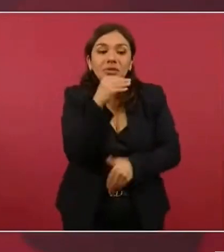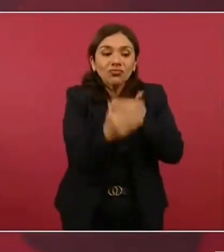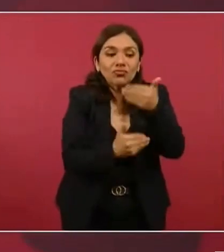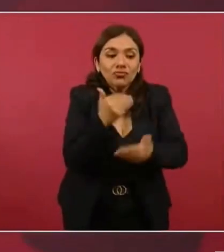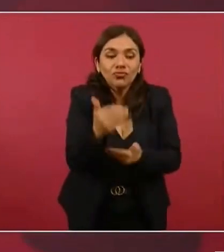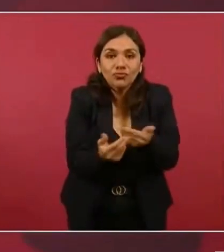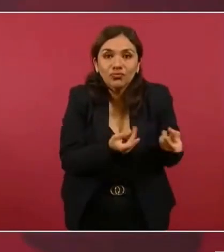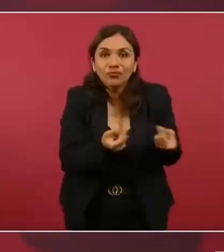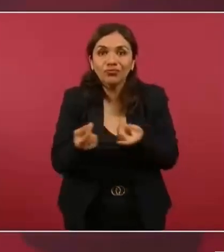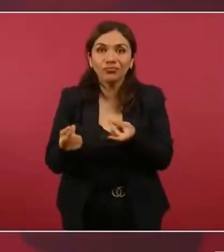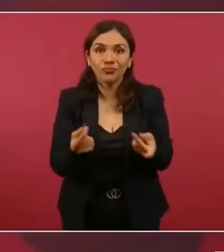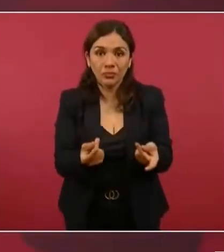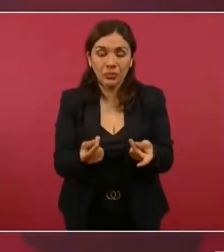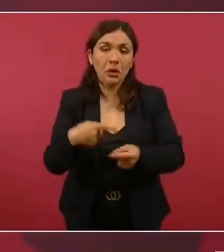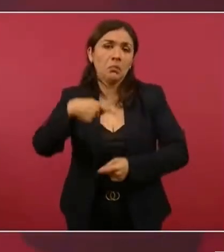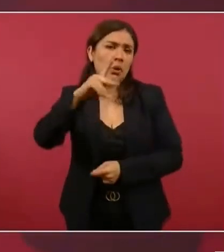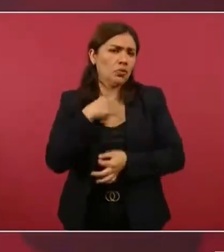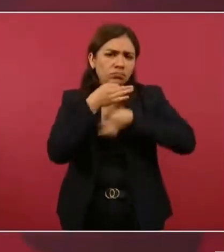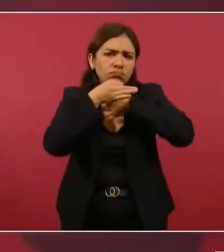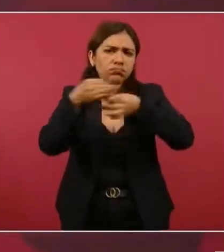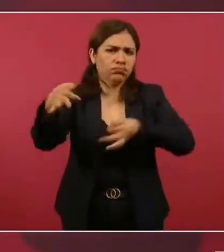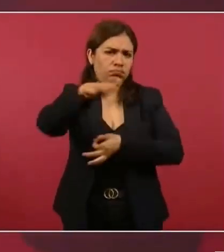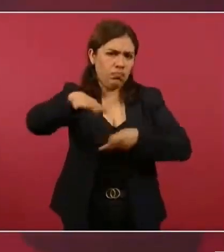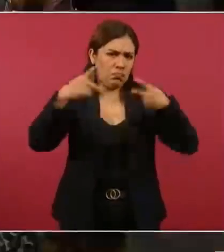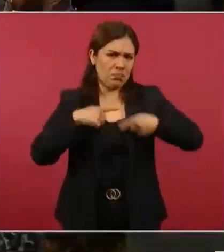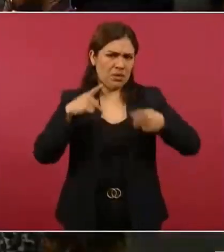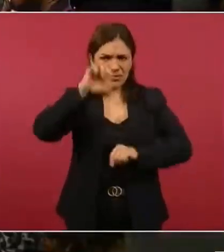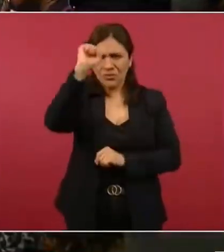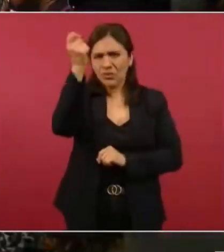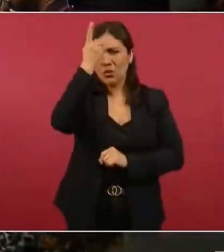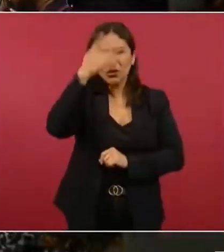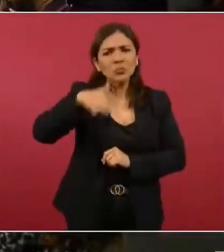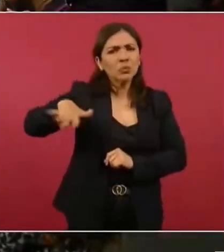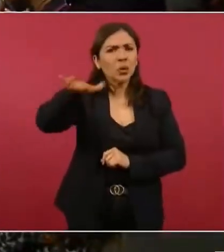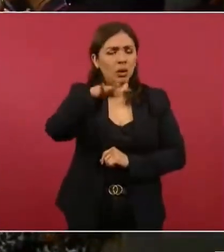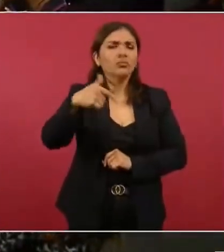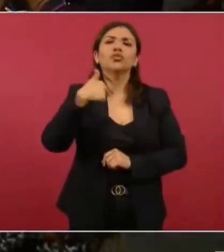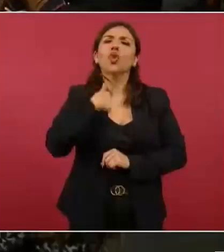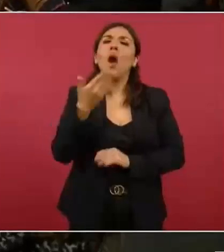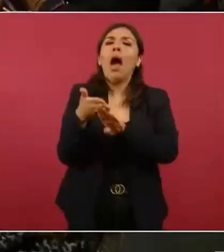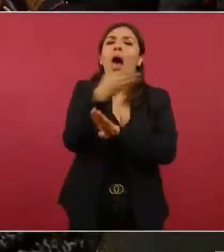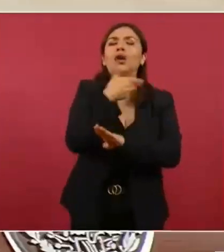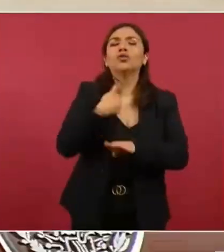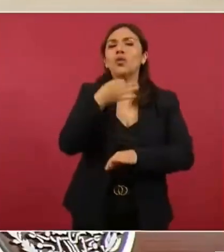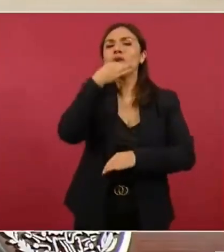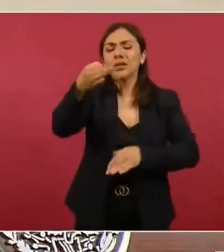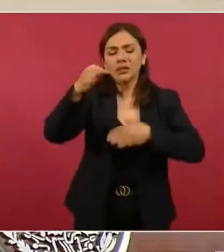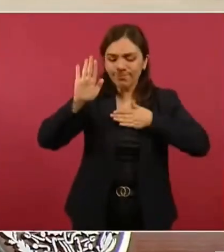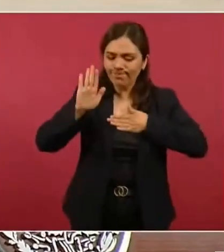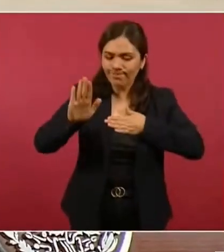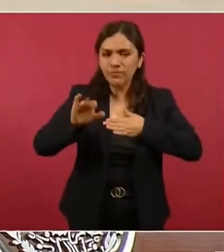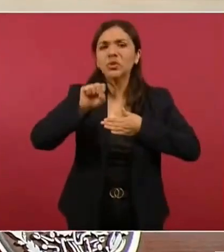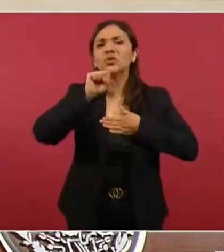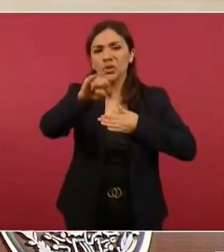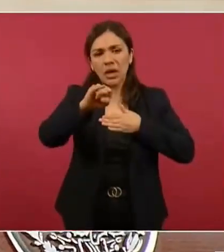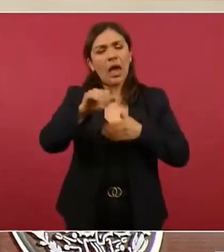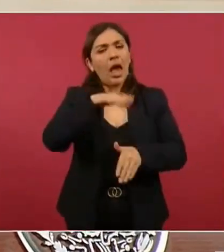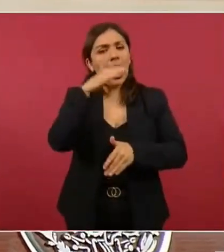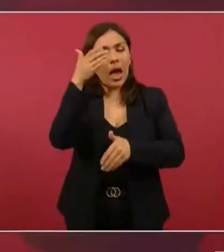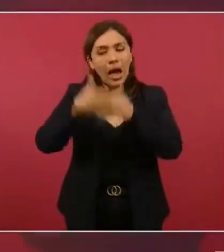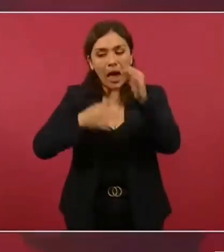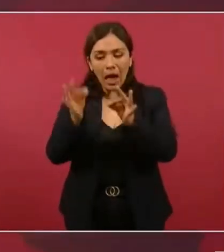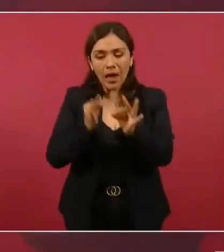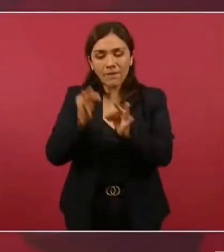tiempo. Pero decirle a la gente de la Huasteca, Potosina, que es un compromiso terminar esa